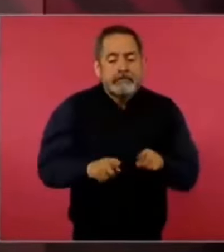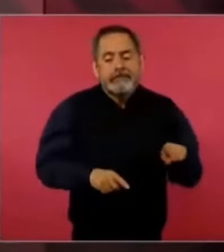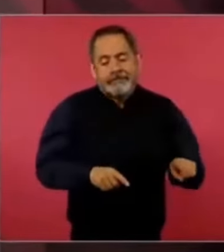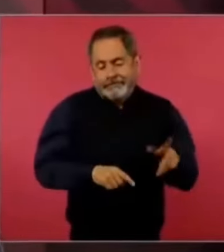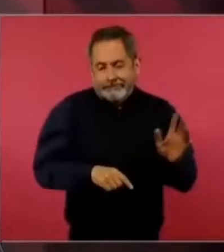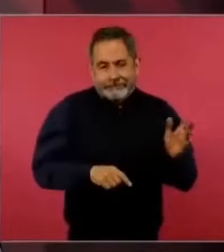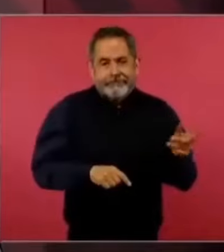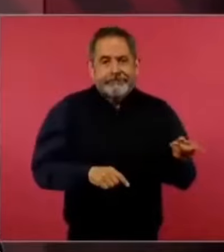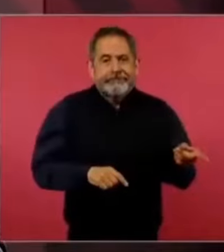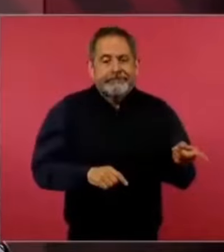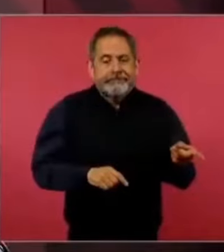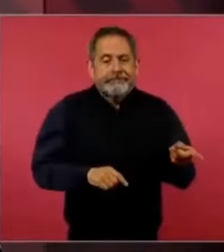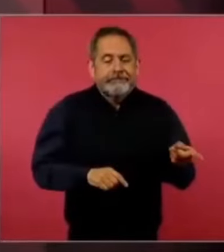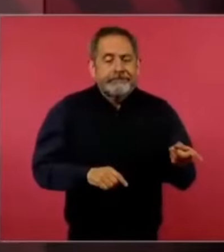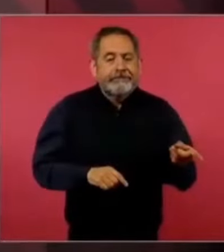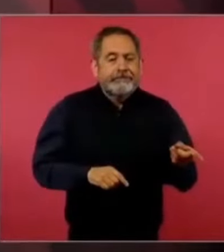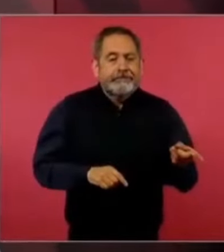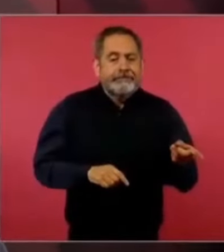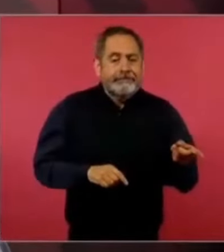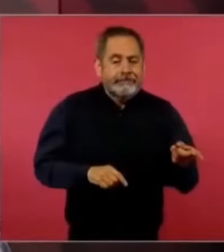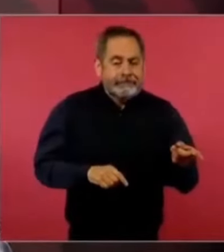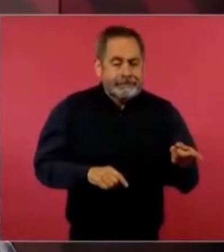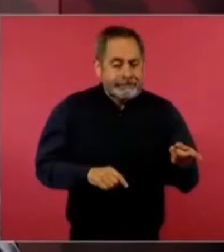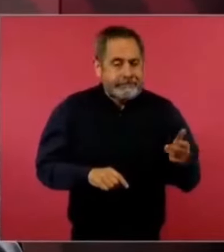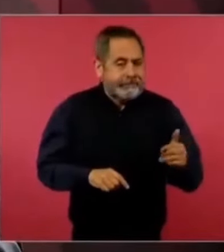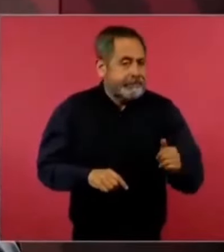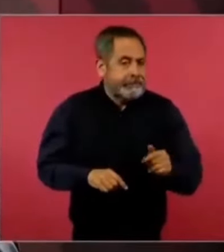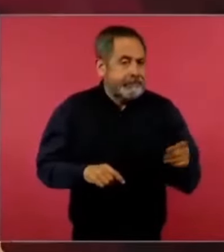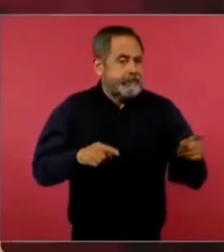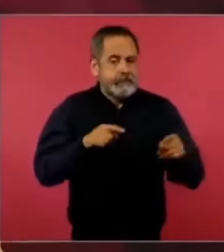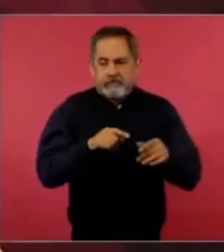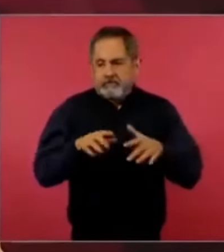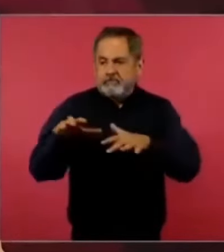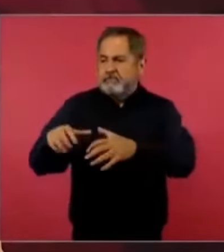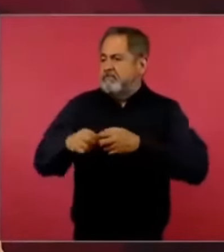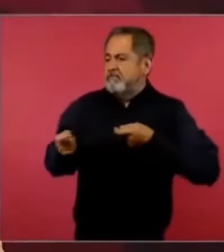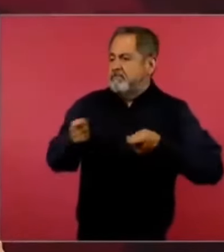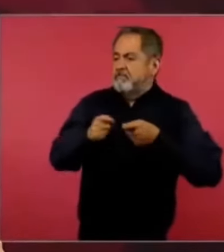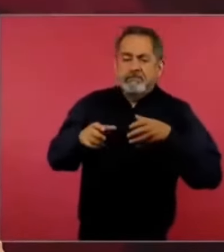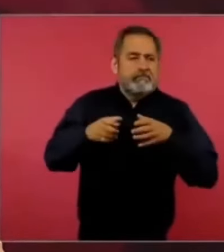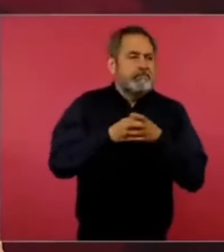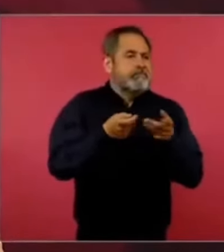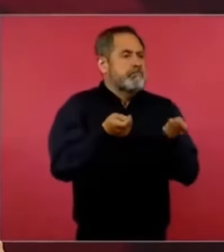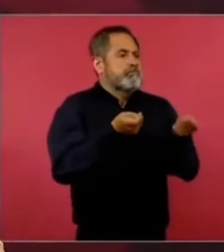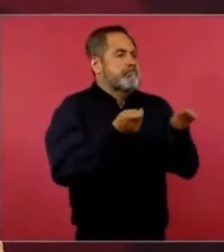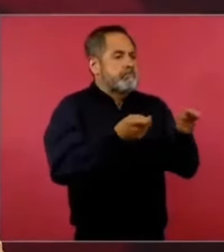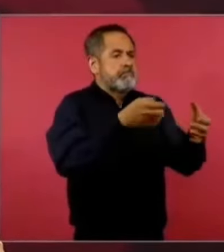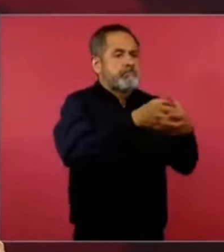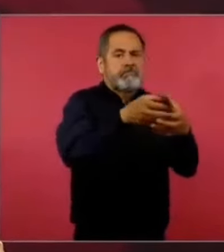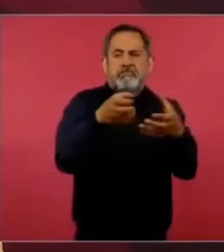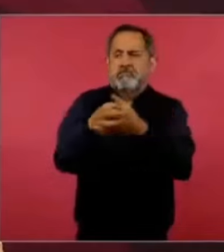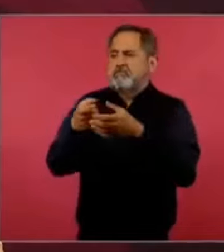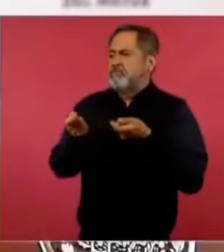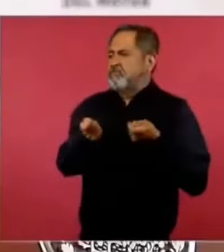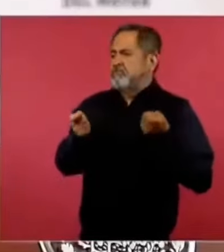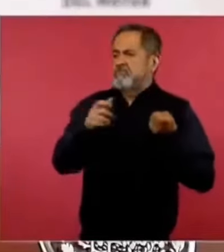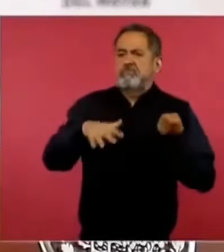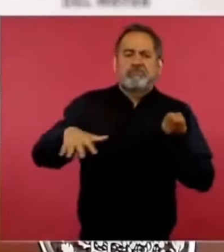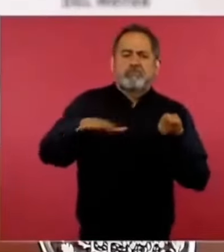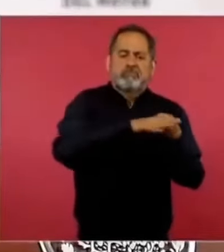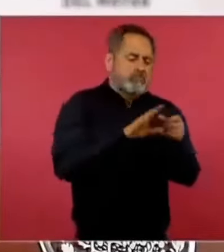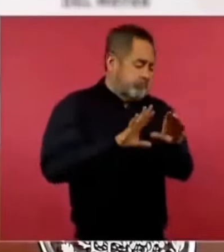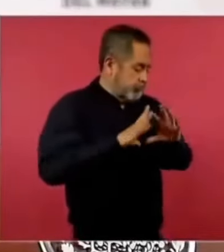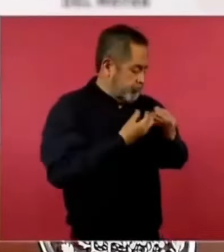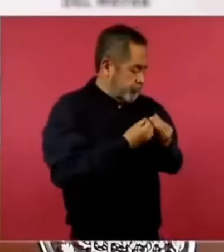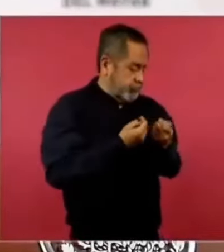el dominio de las élites, el dominio de una minoría.